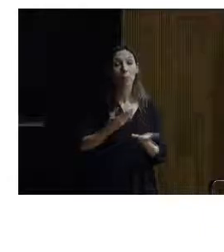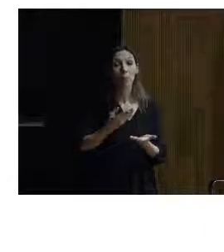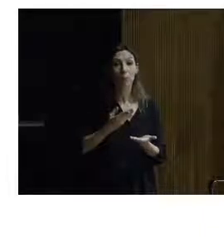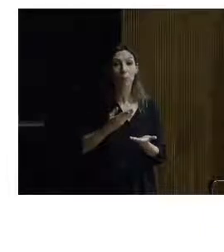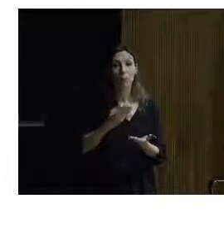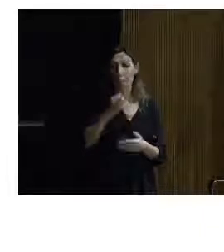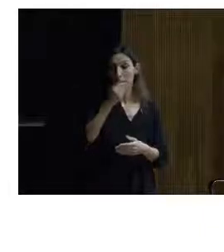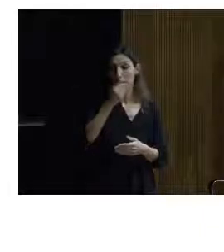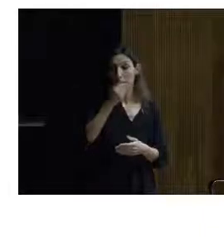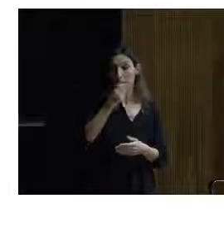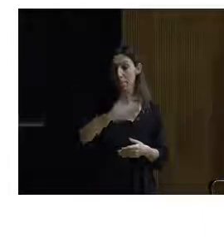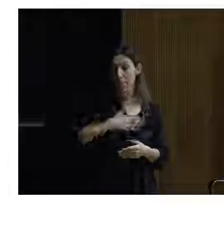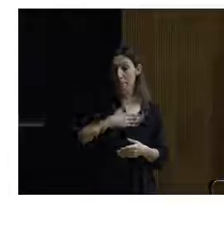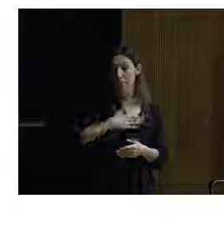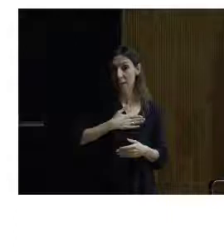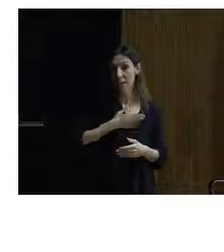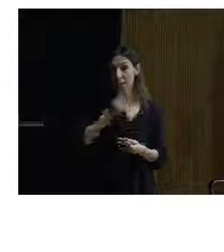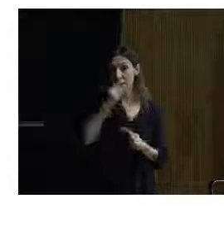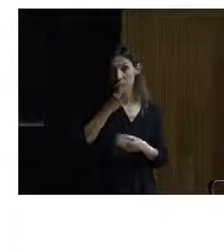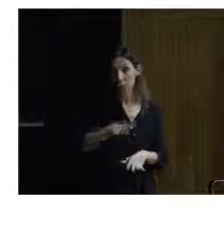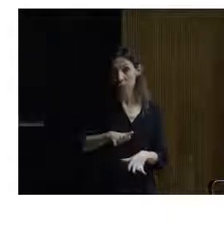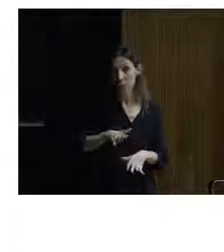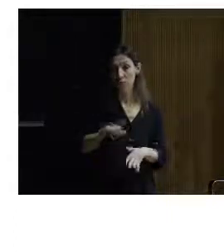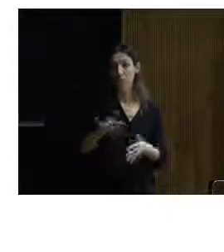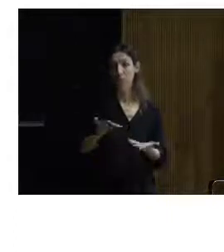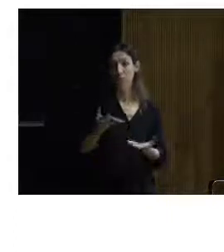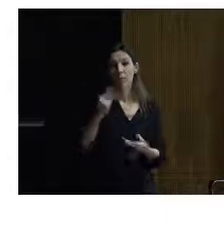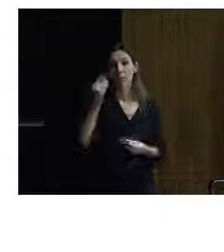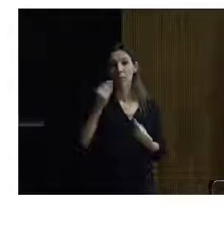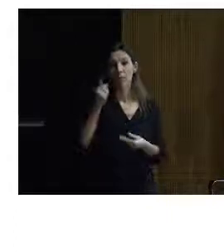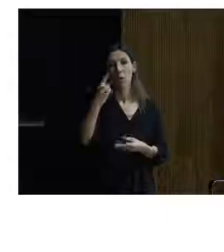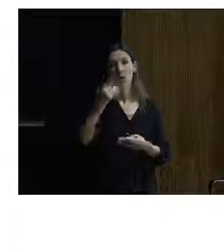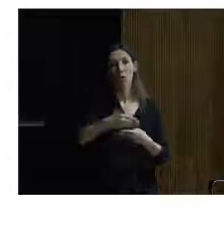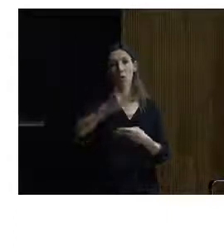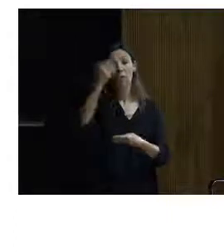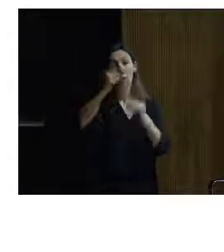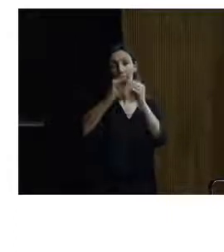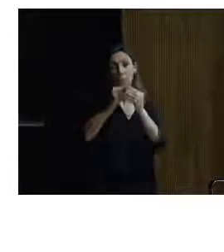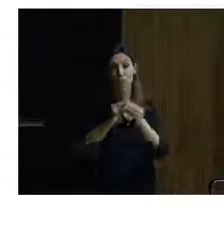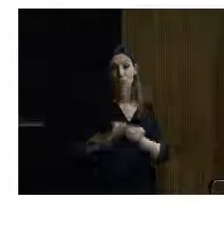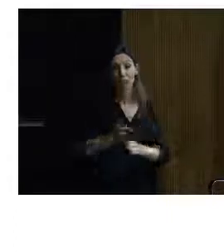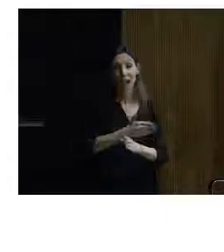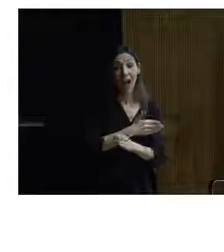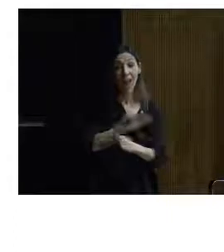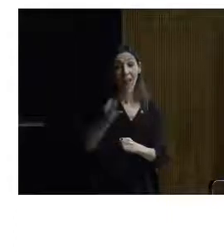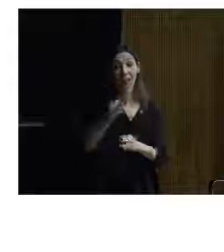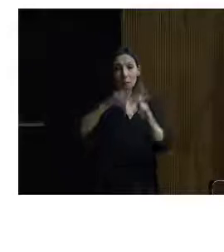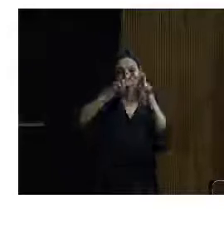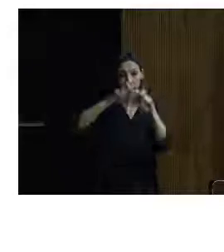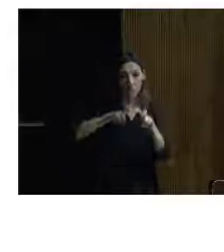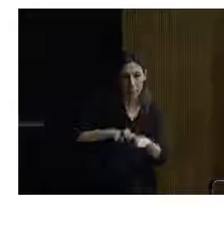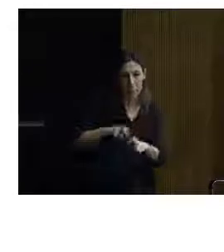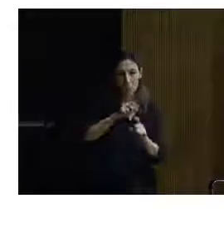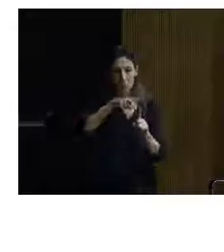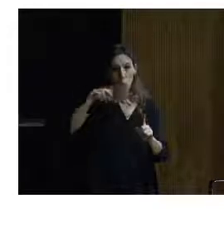la accesibilidad es uno más, nos planteamos que si íbamos a restaurar la fachada teníamos que investigar desde el punto de vista histórico y